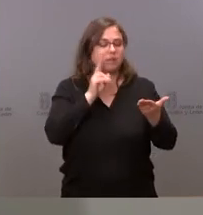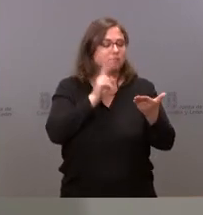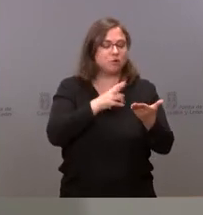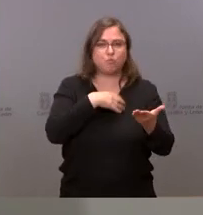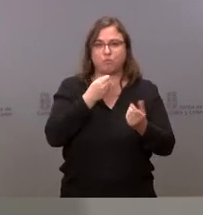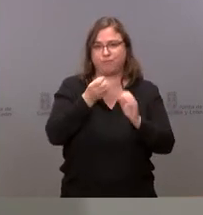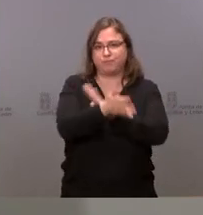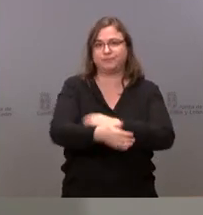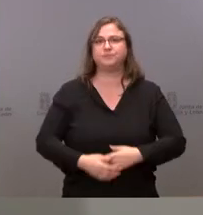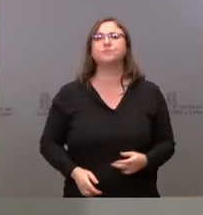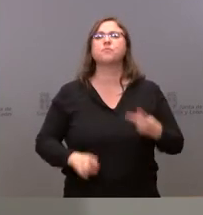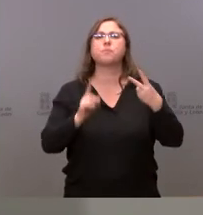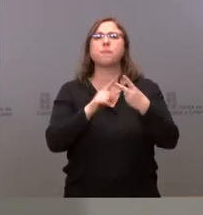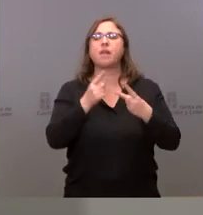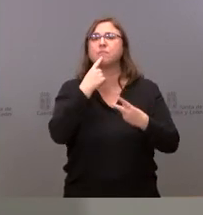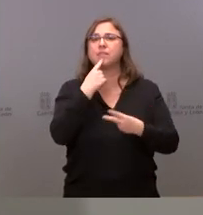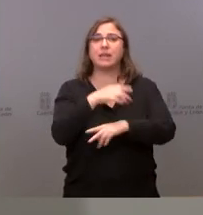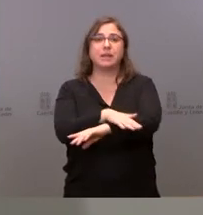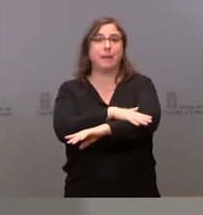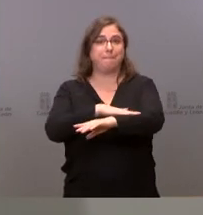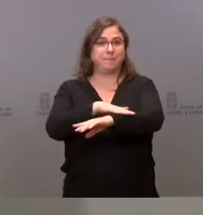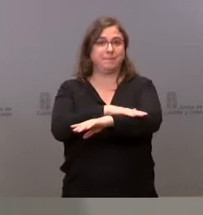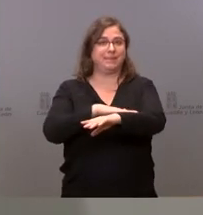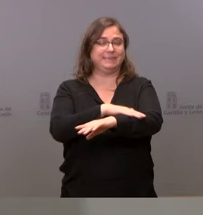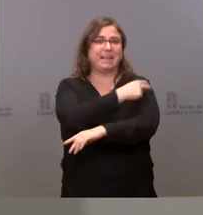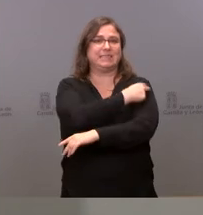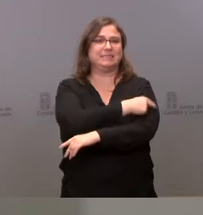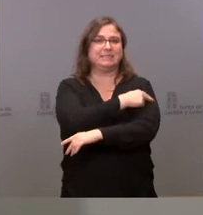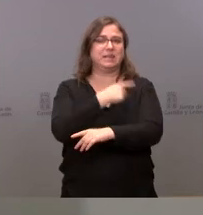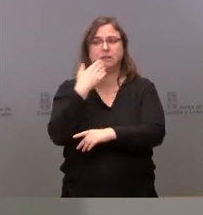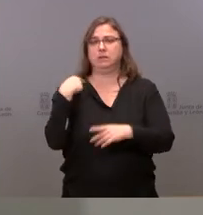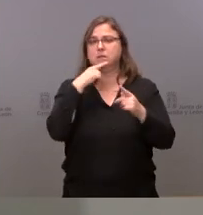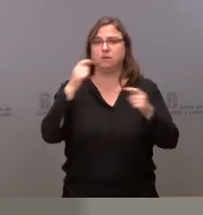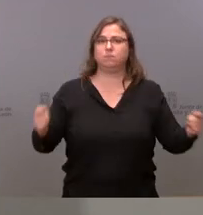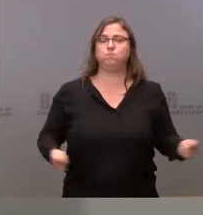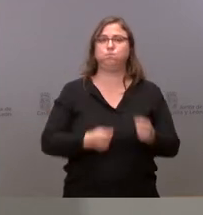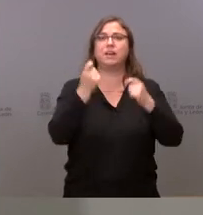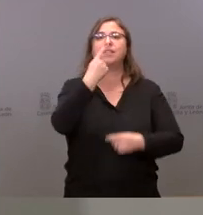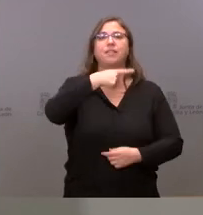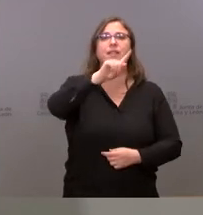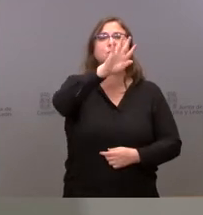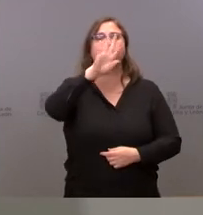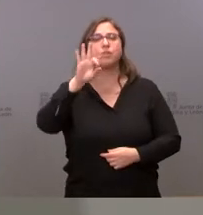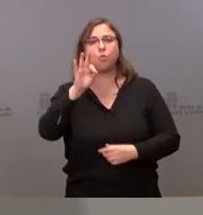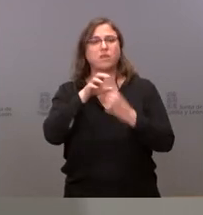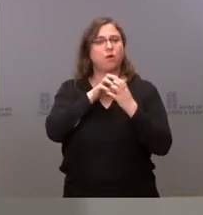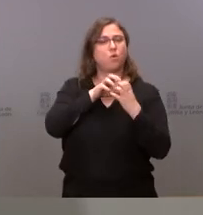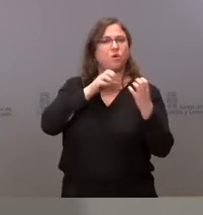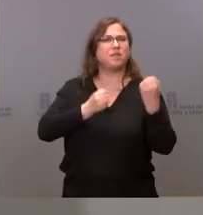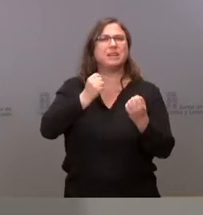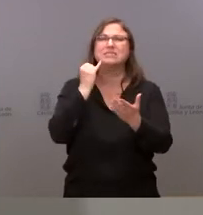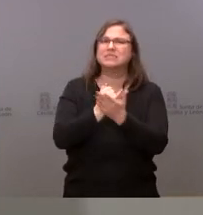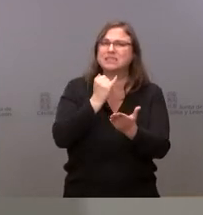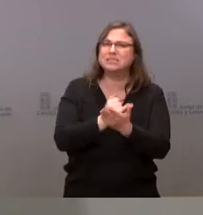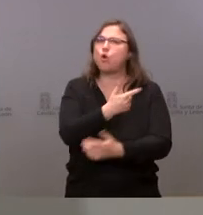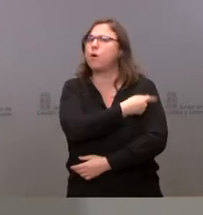y luego me anuncia que la ministra de sanidad anunciaba 150 unidades móviles de test o de